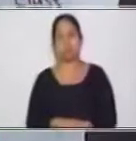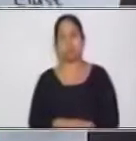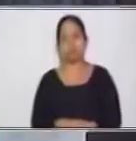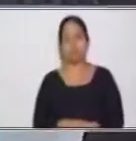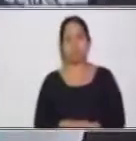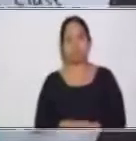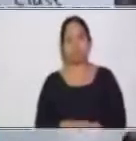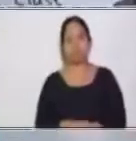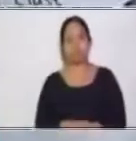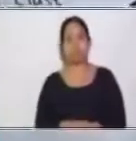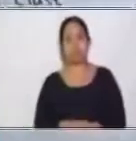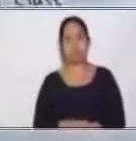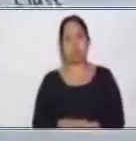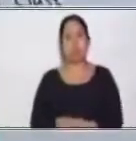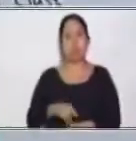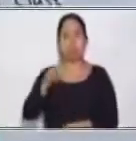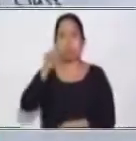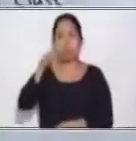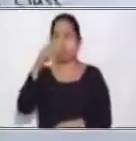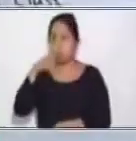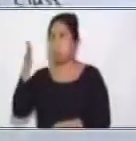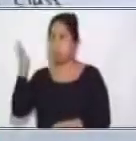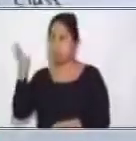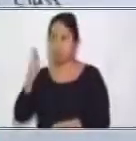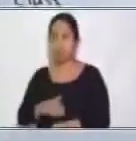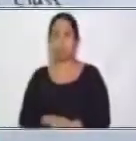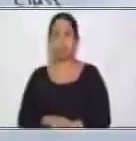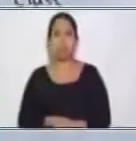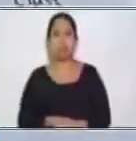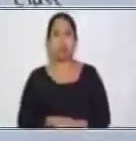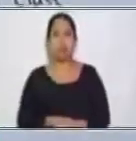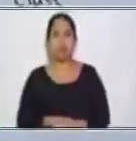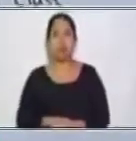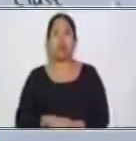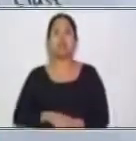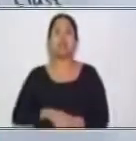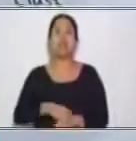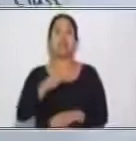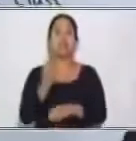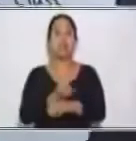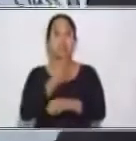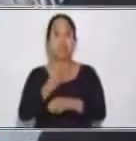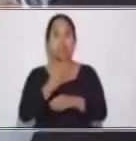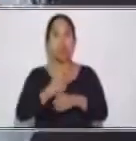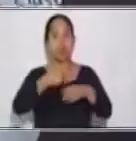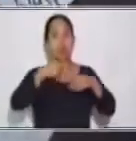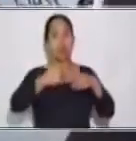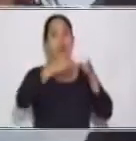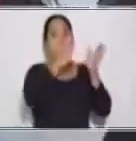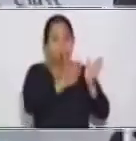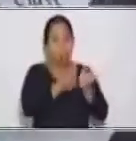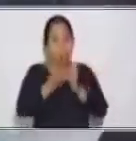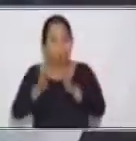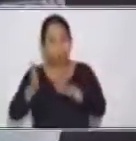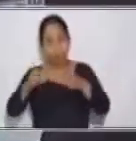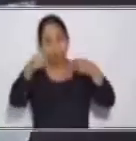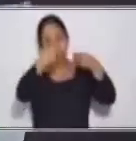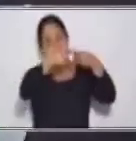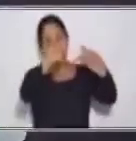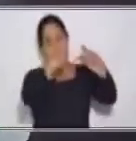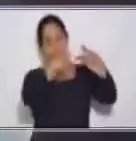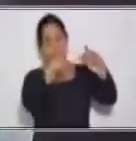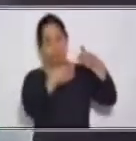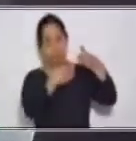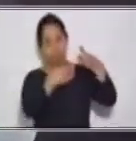Si usted se da cuenta, estamos aplicando la estructura que yo les acabo de indicar. En este caso, en el primer